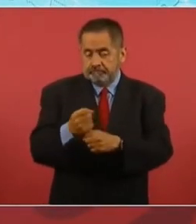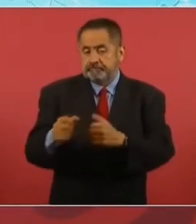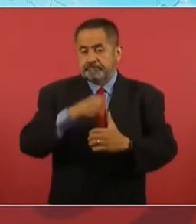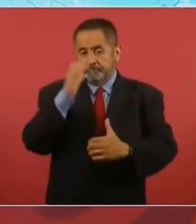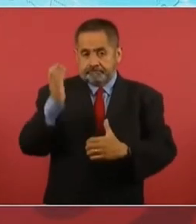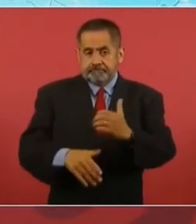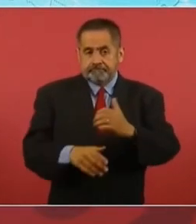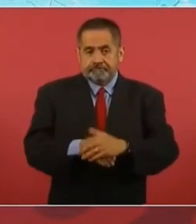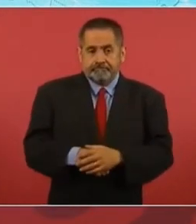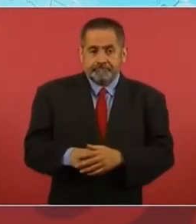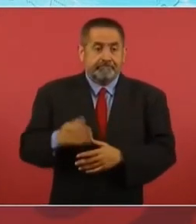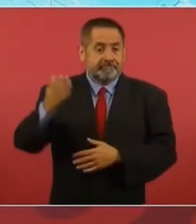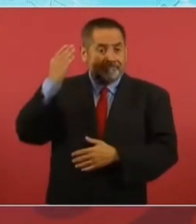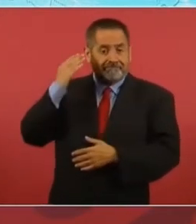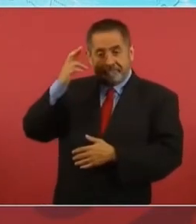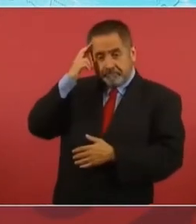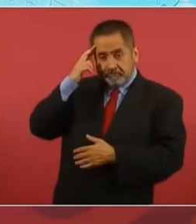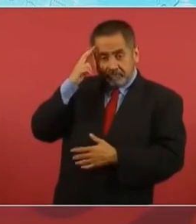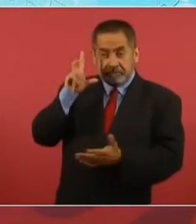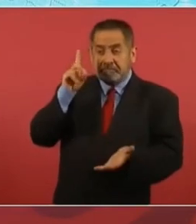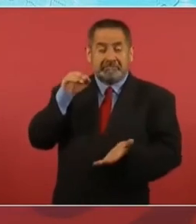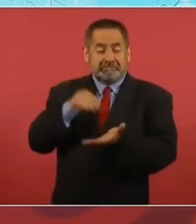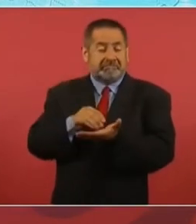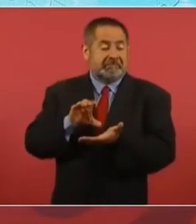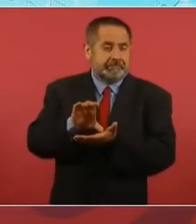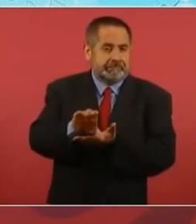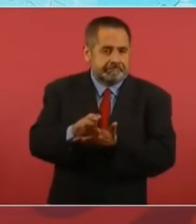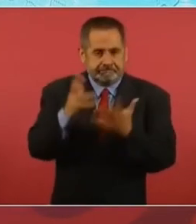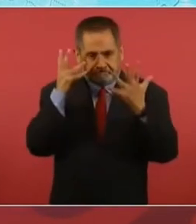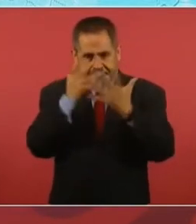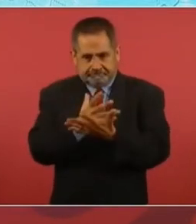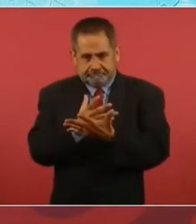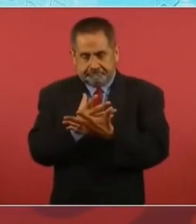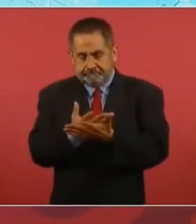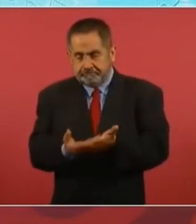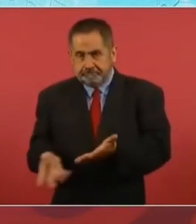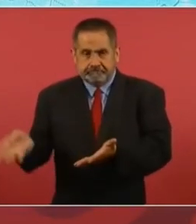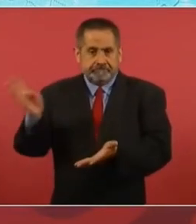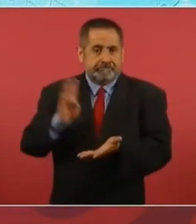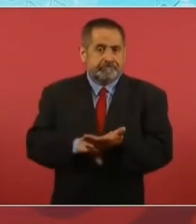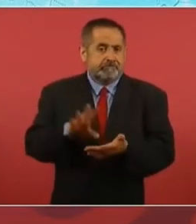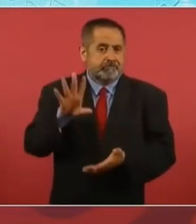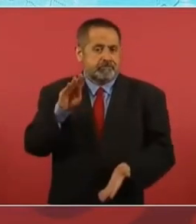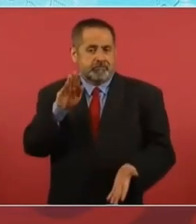estimaron en 30 mil y nos va a costar al final 90 mil millones.